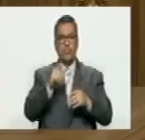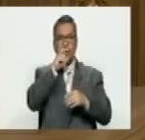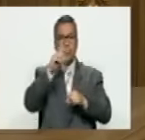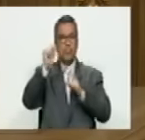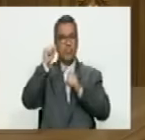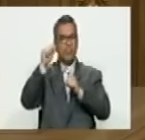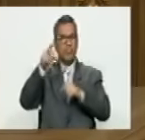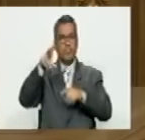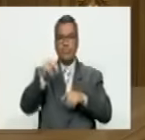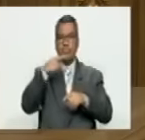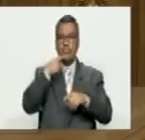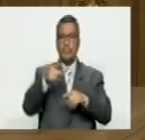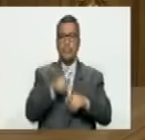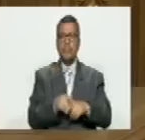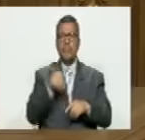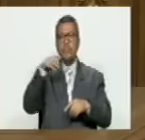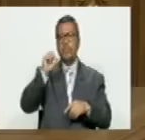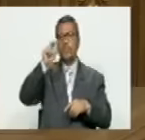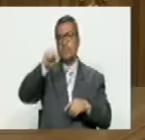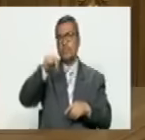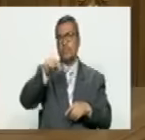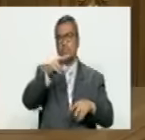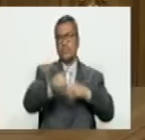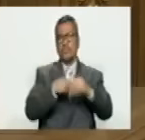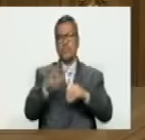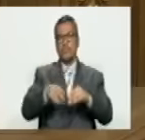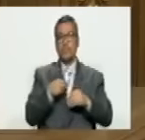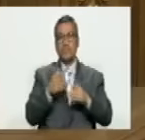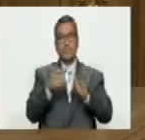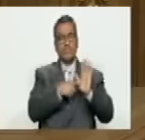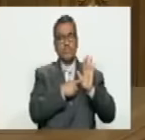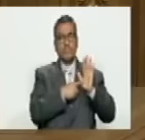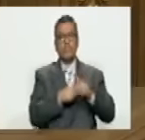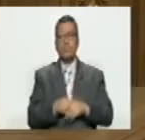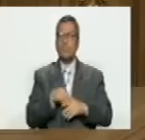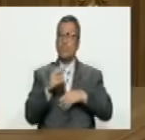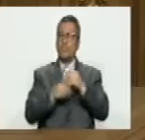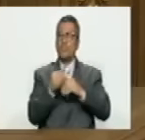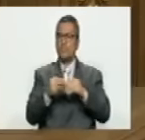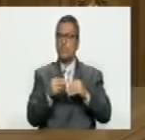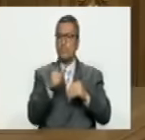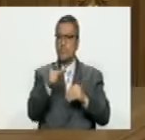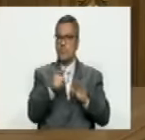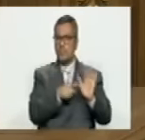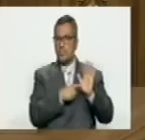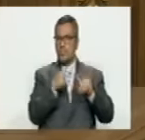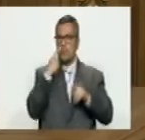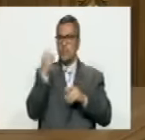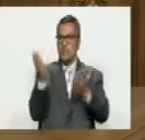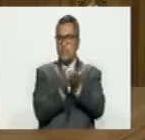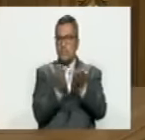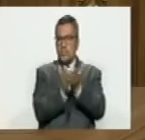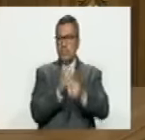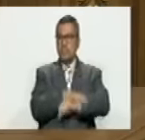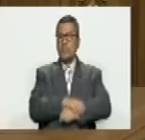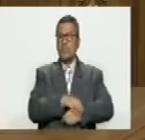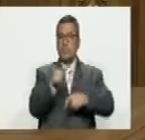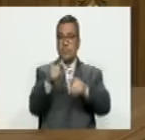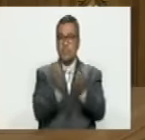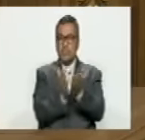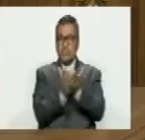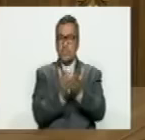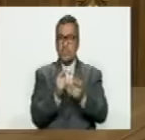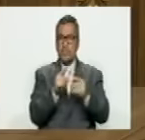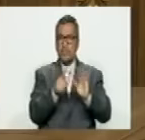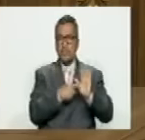había ganado no dijo que había ganado Edmundo sino que Maduro no había ganado está demostrado ¿cómo está demostrado? por este estudio este estudio apenas